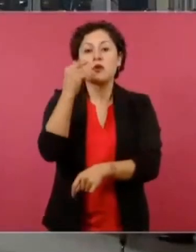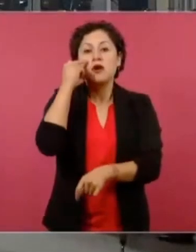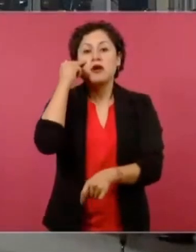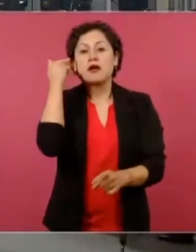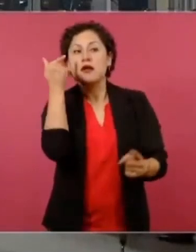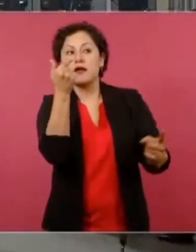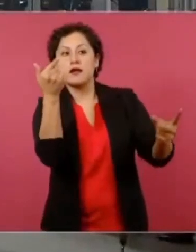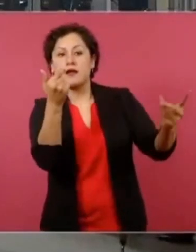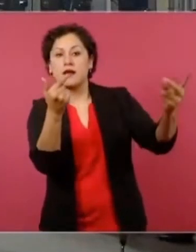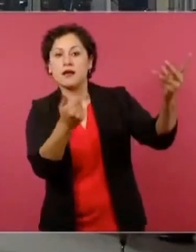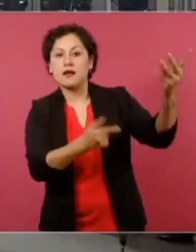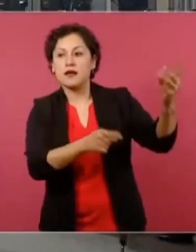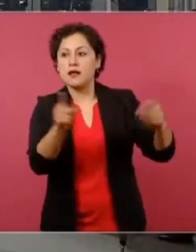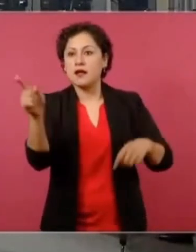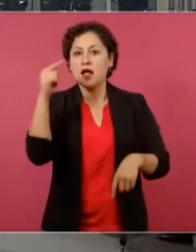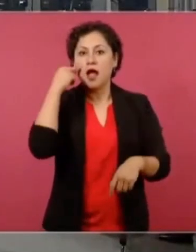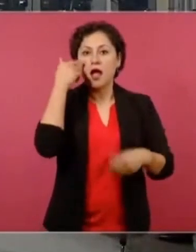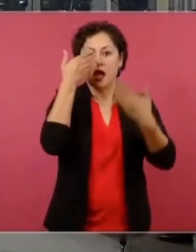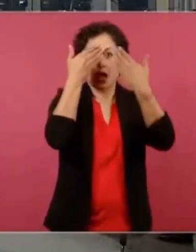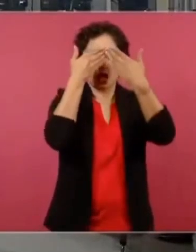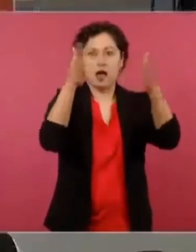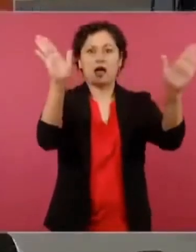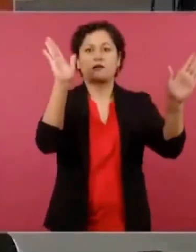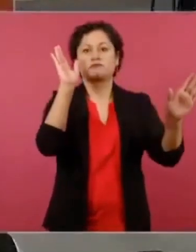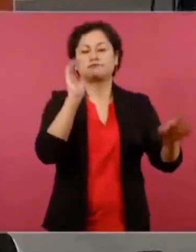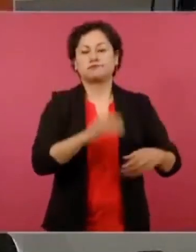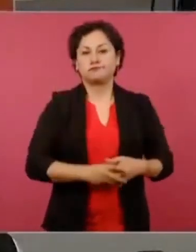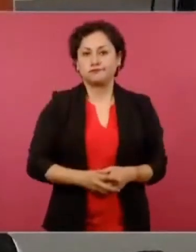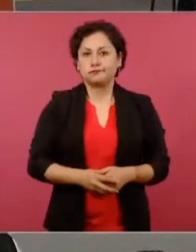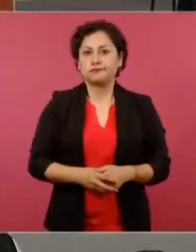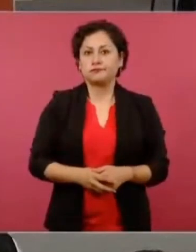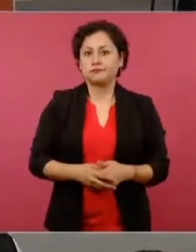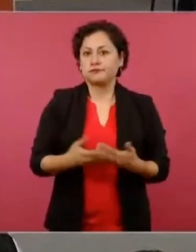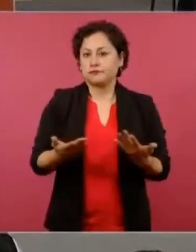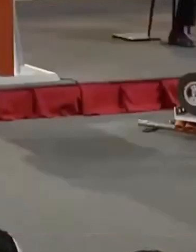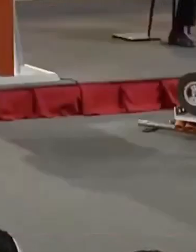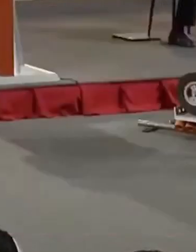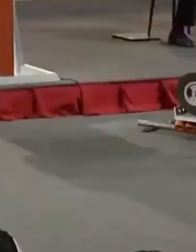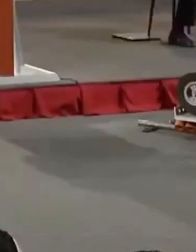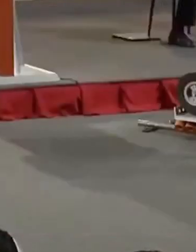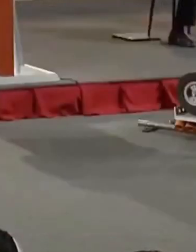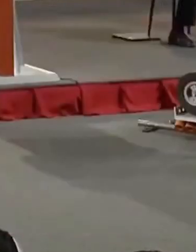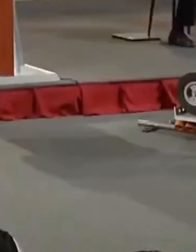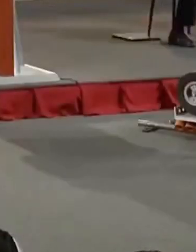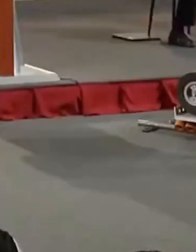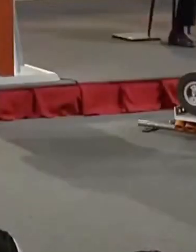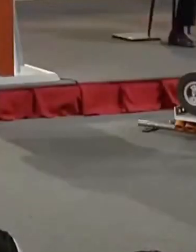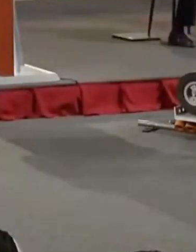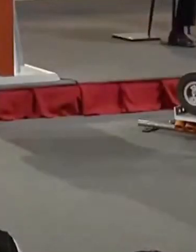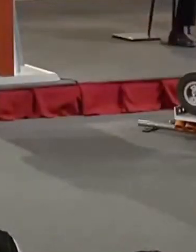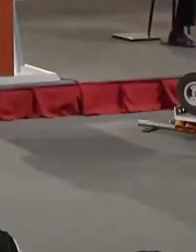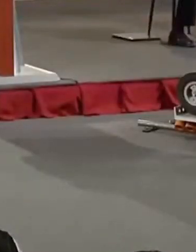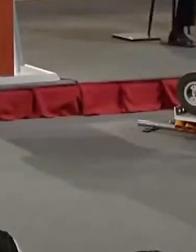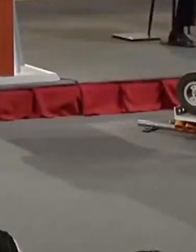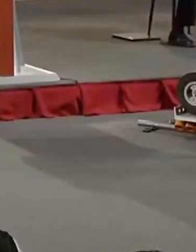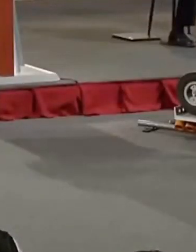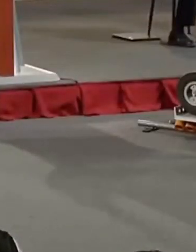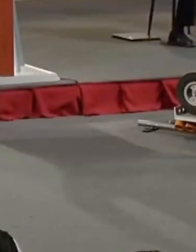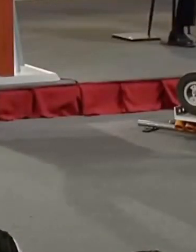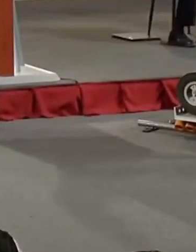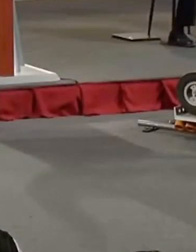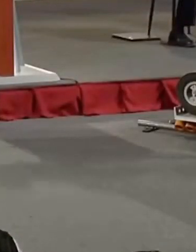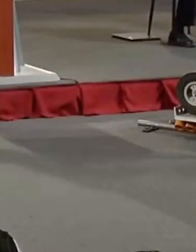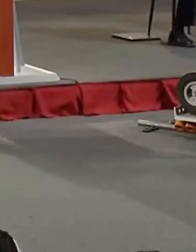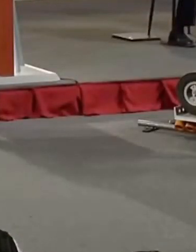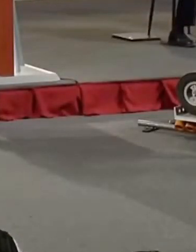y todos los que simulaban se